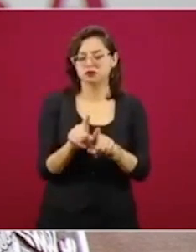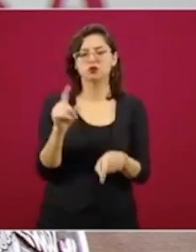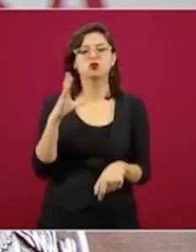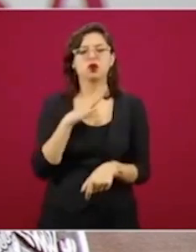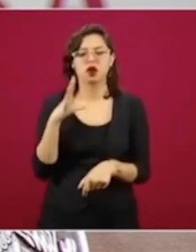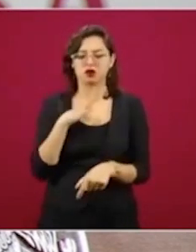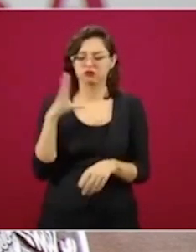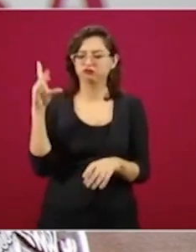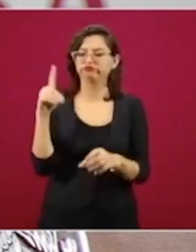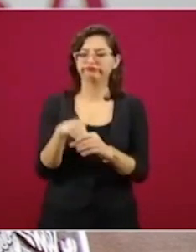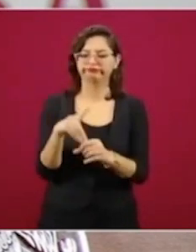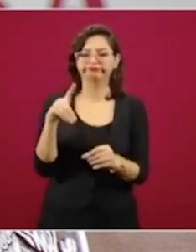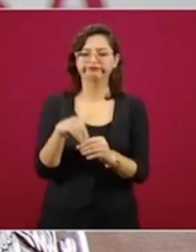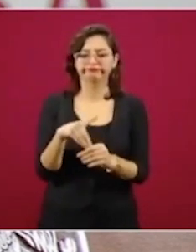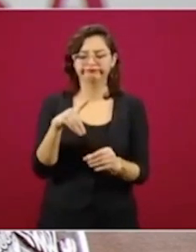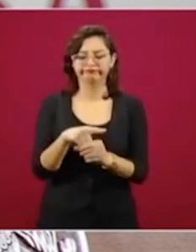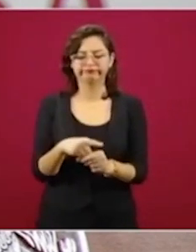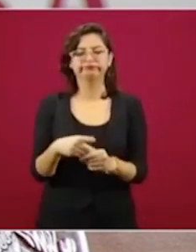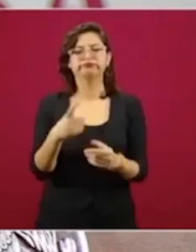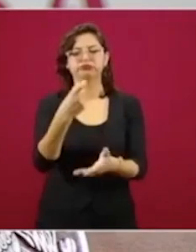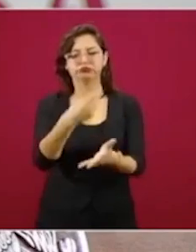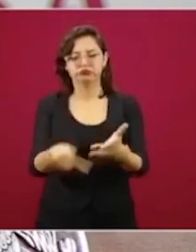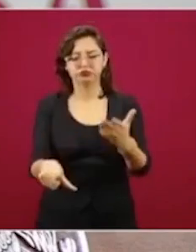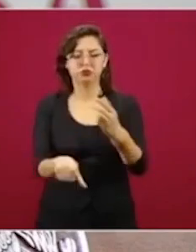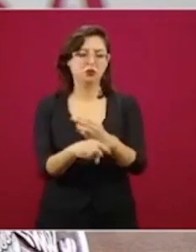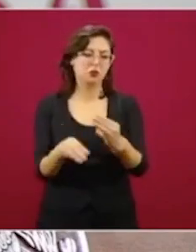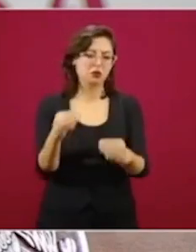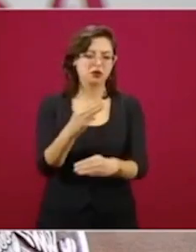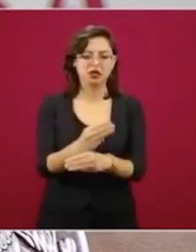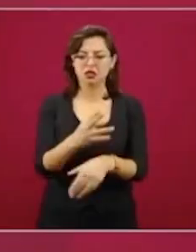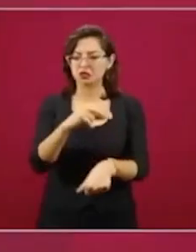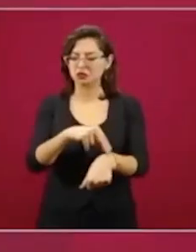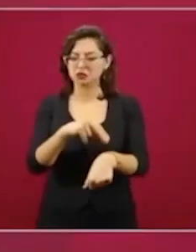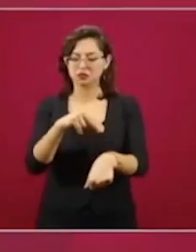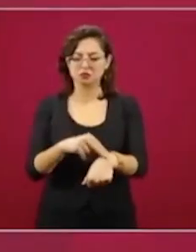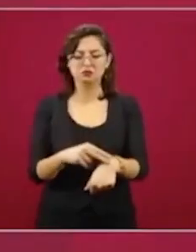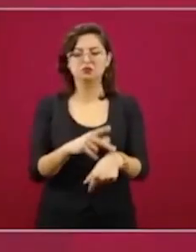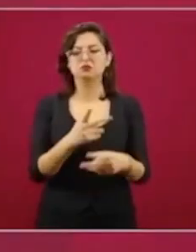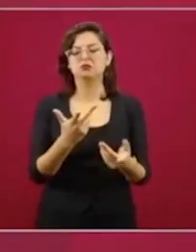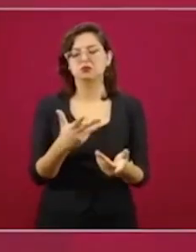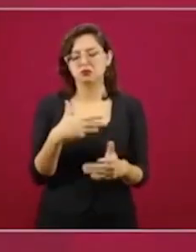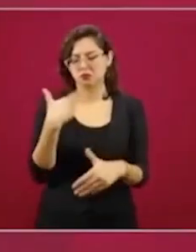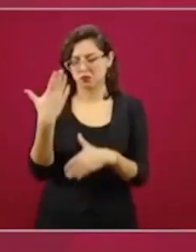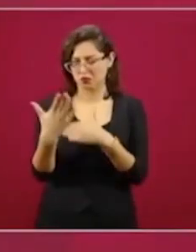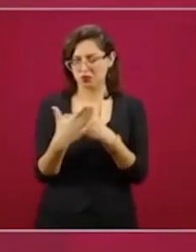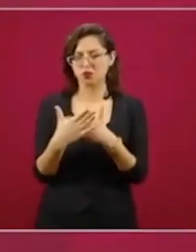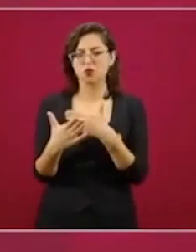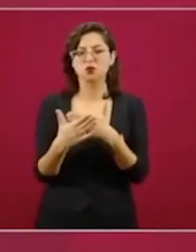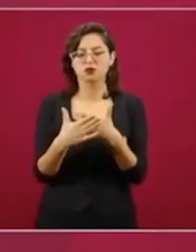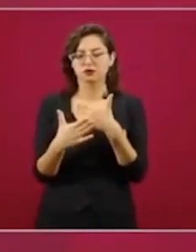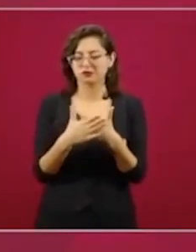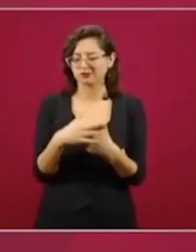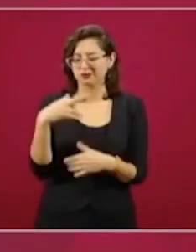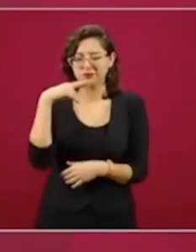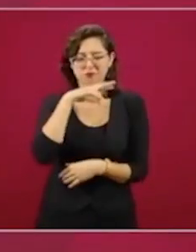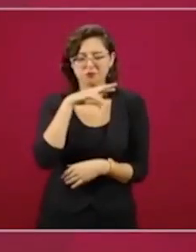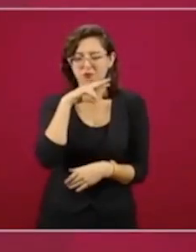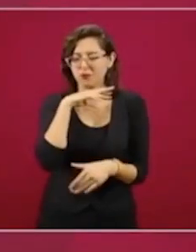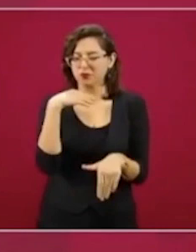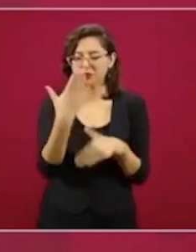para equipo médico. Ya vamos a hablar muy pronto